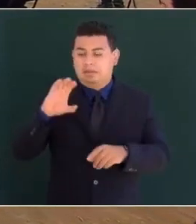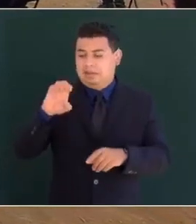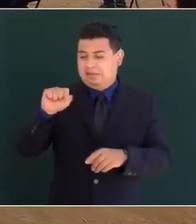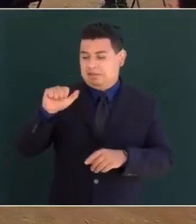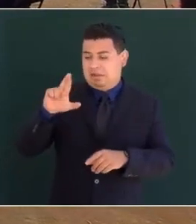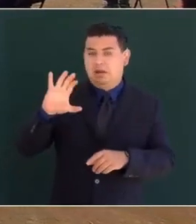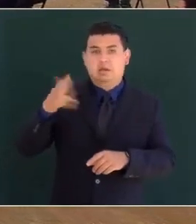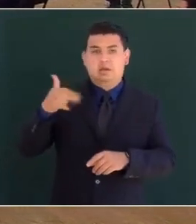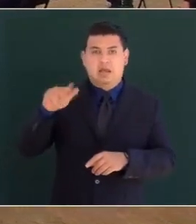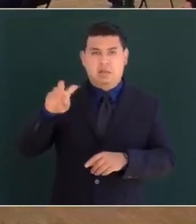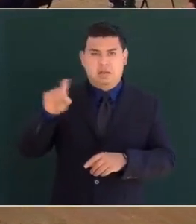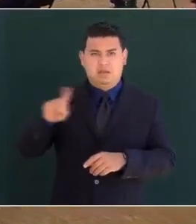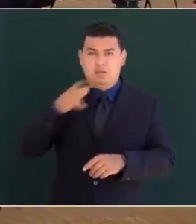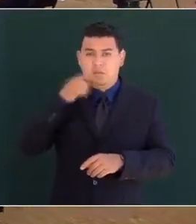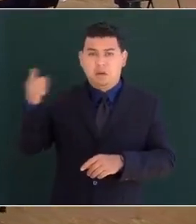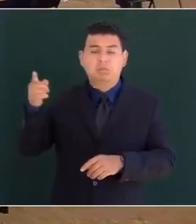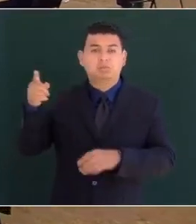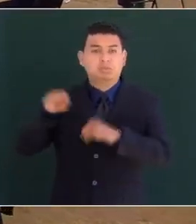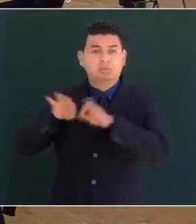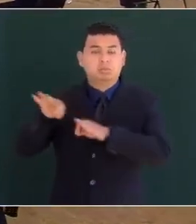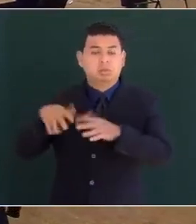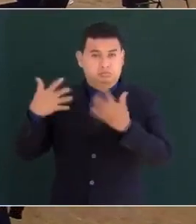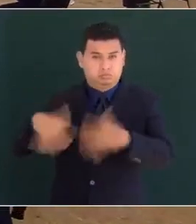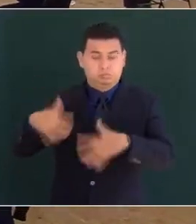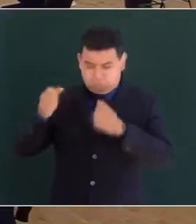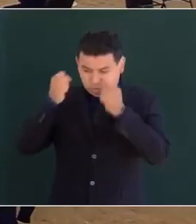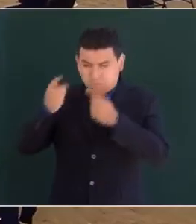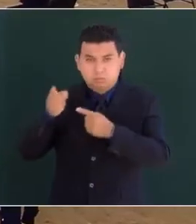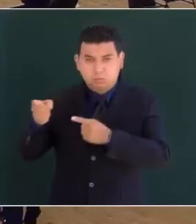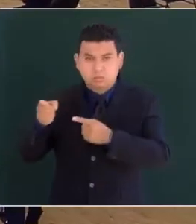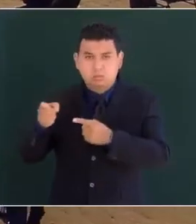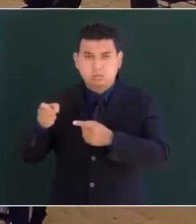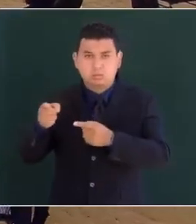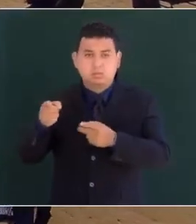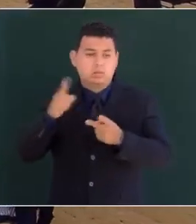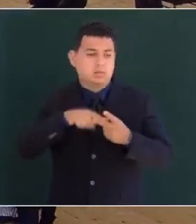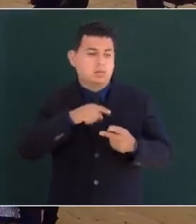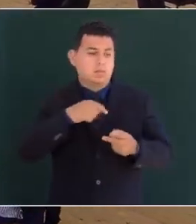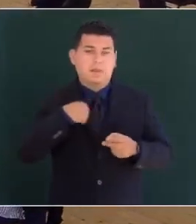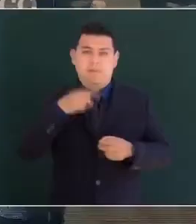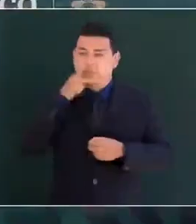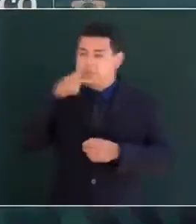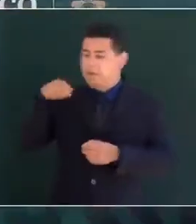su trabajo y el trabajo de mi padre, Martin Luther King Jr.